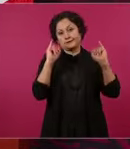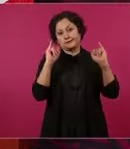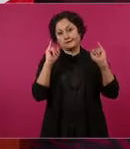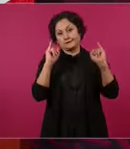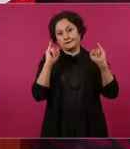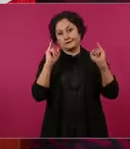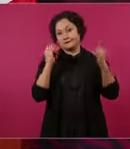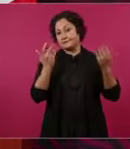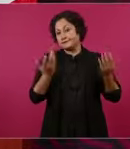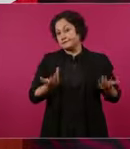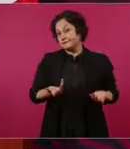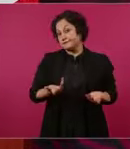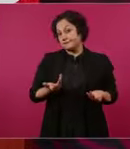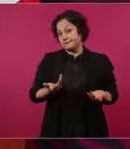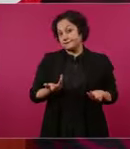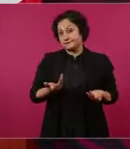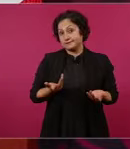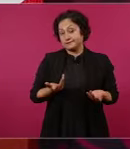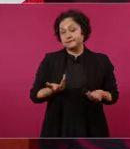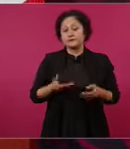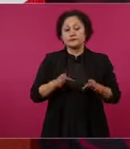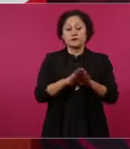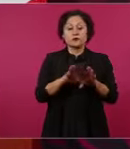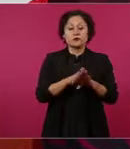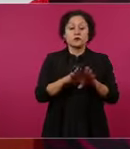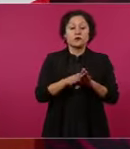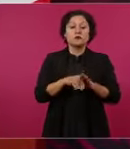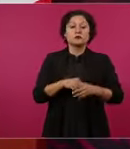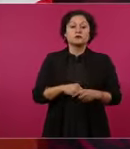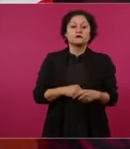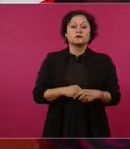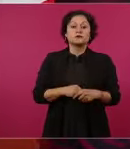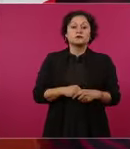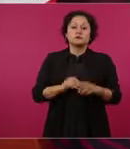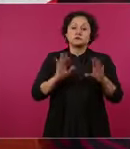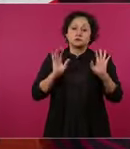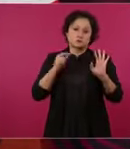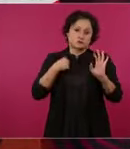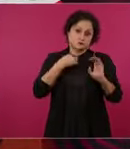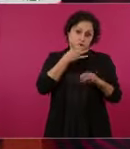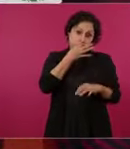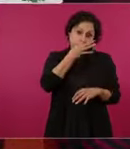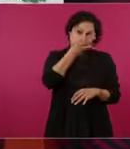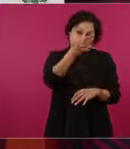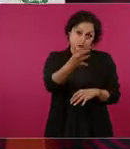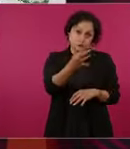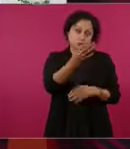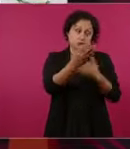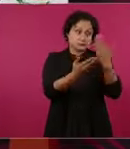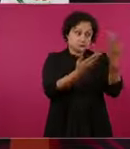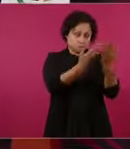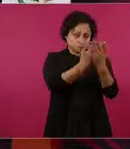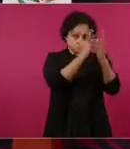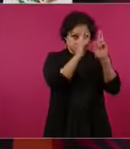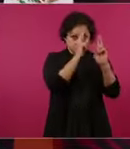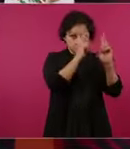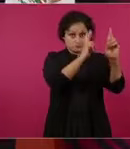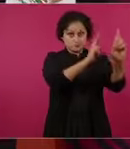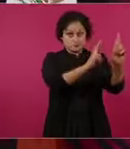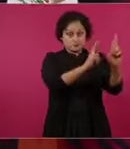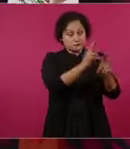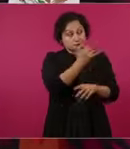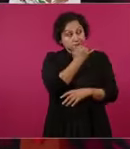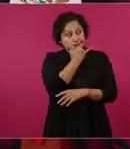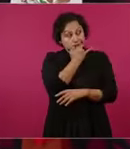y para decirlo coloquialmente, pero con todo respeto, ¿quiénes son ellos?